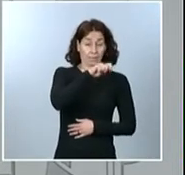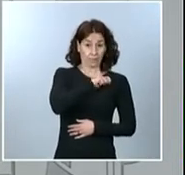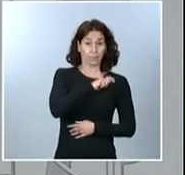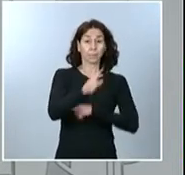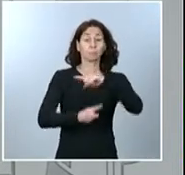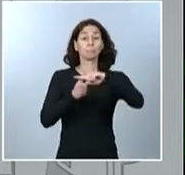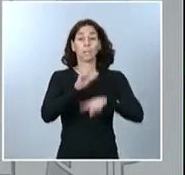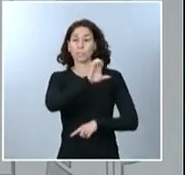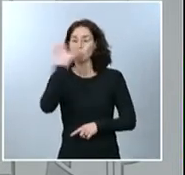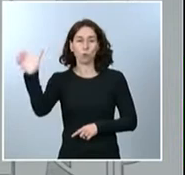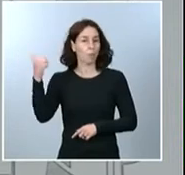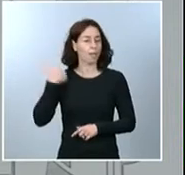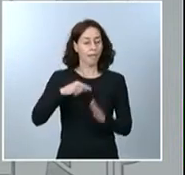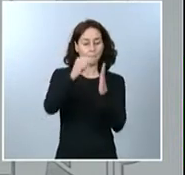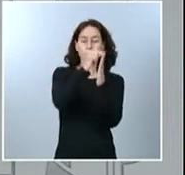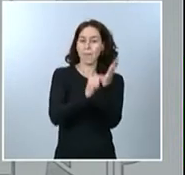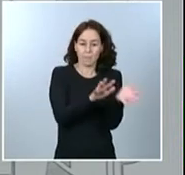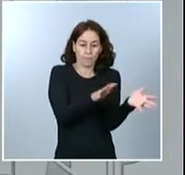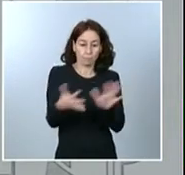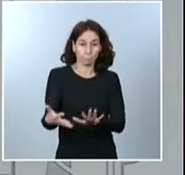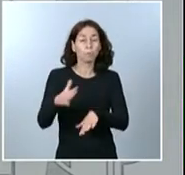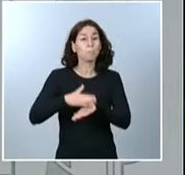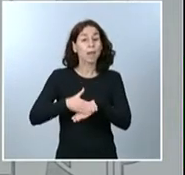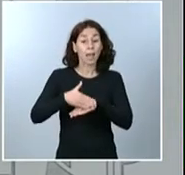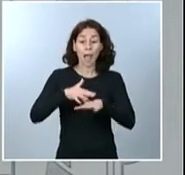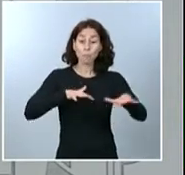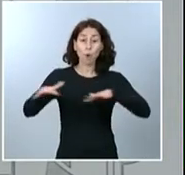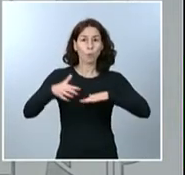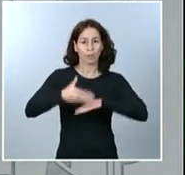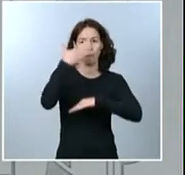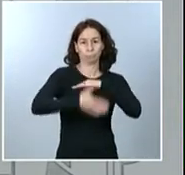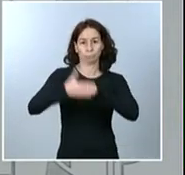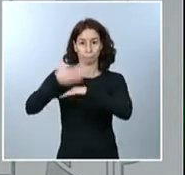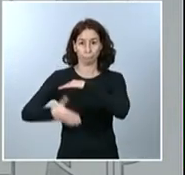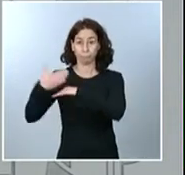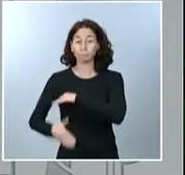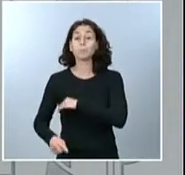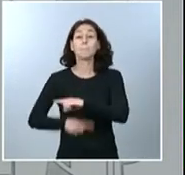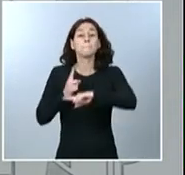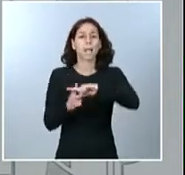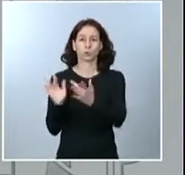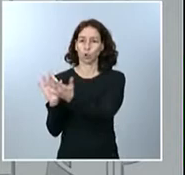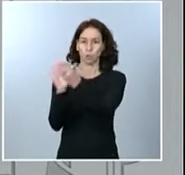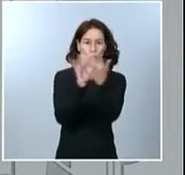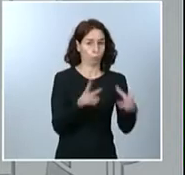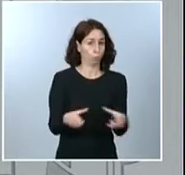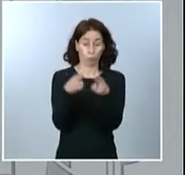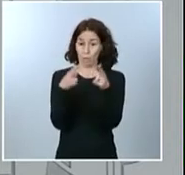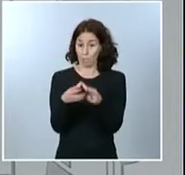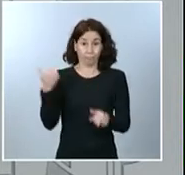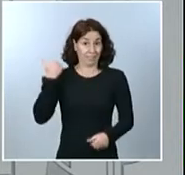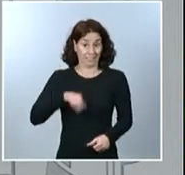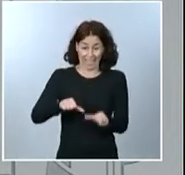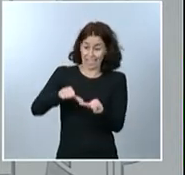medidas para limitar la movilidad y también los contactos personales, que son las razones del mayor contagio, como hemos aprendido durante estos últimos